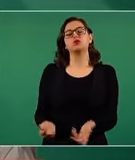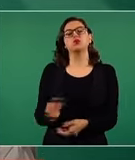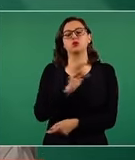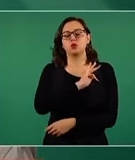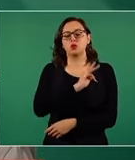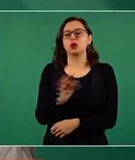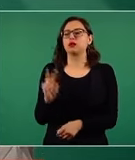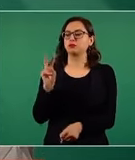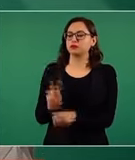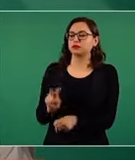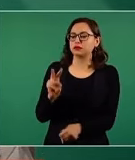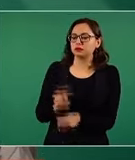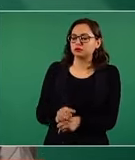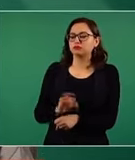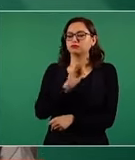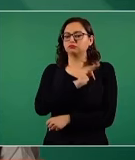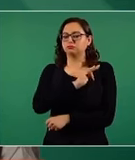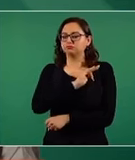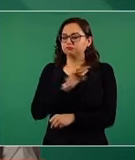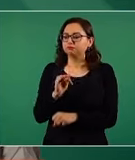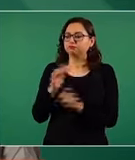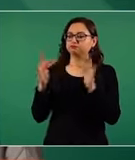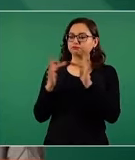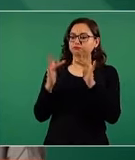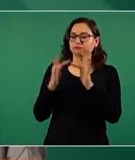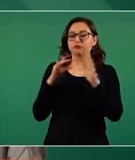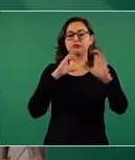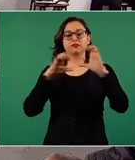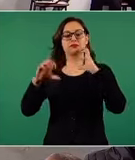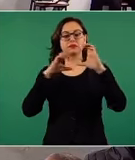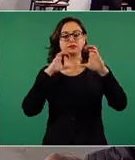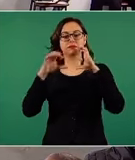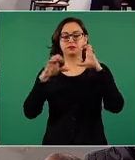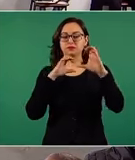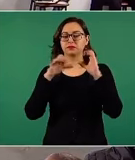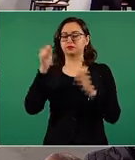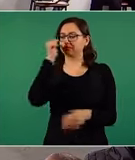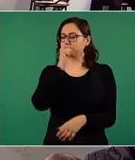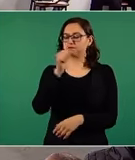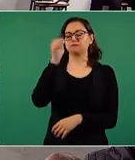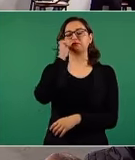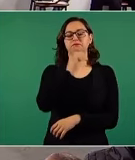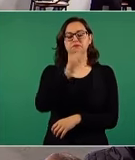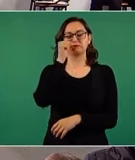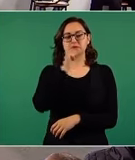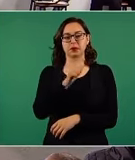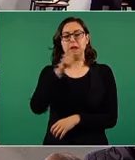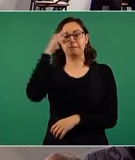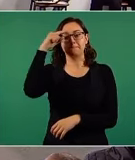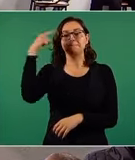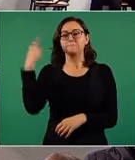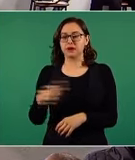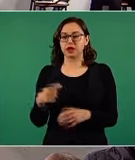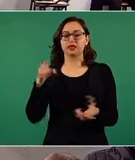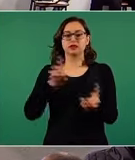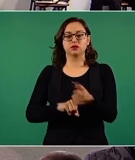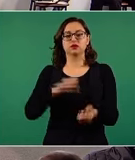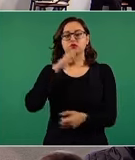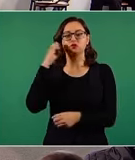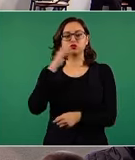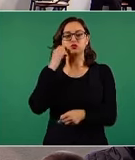de algún síntoma que pudiera ser de COVID y tener esa alerta y esa protección a nuestra comunidad escolar.